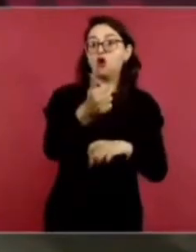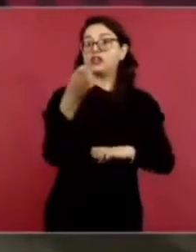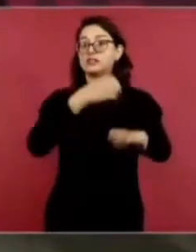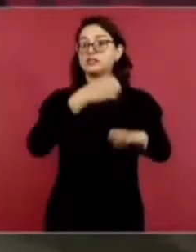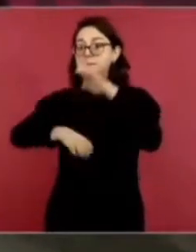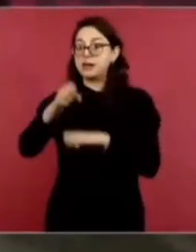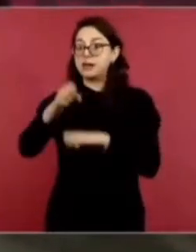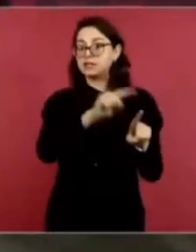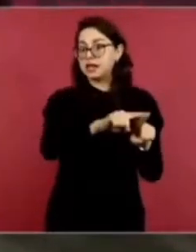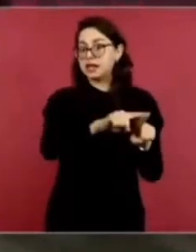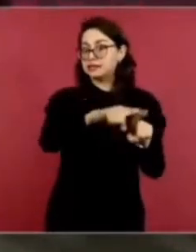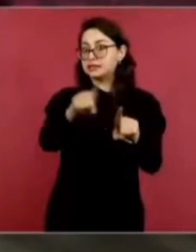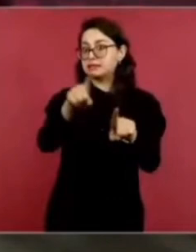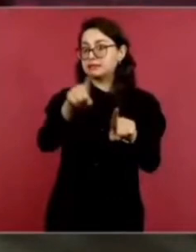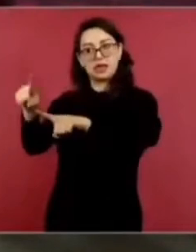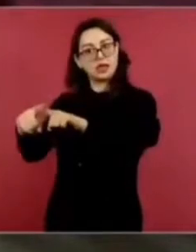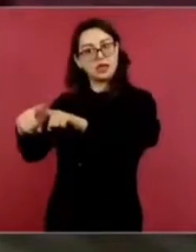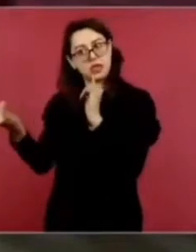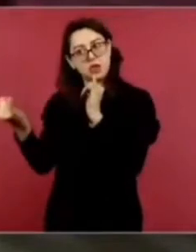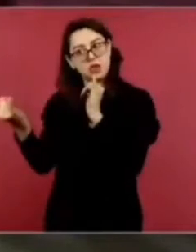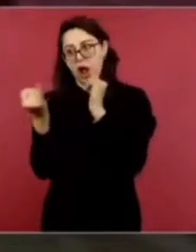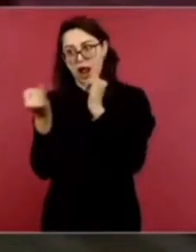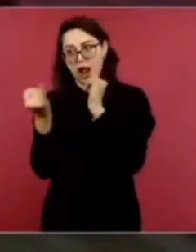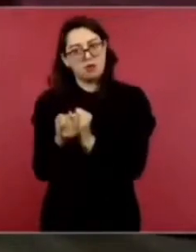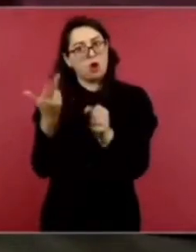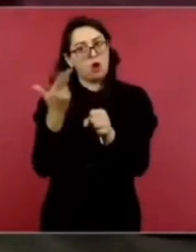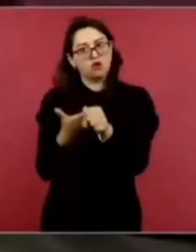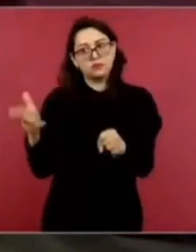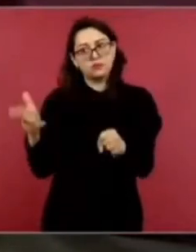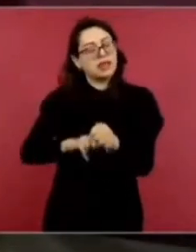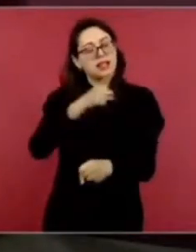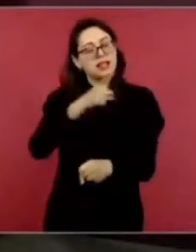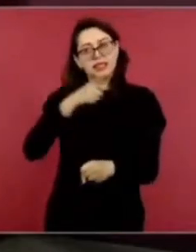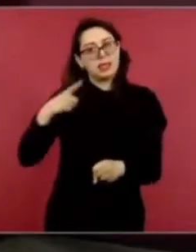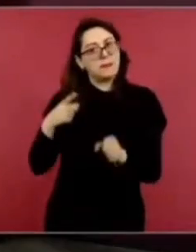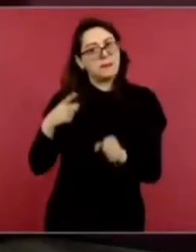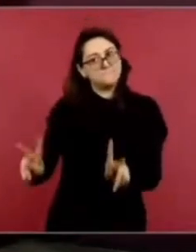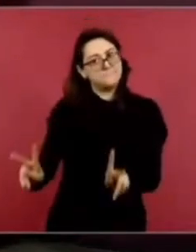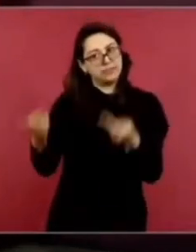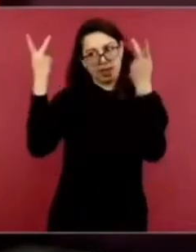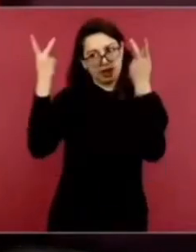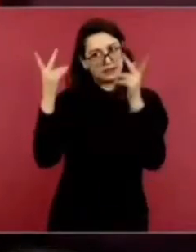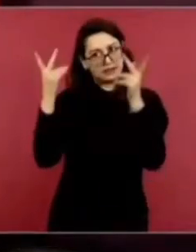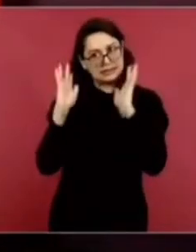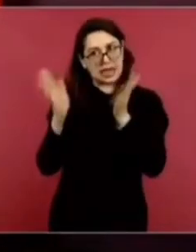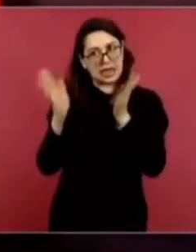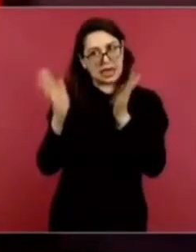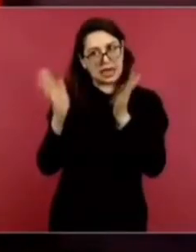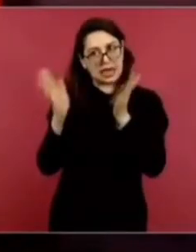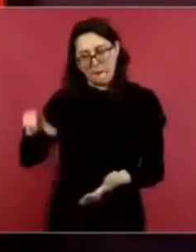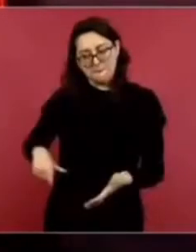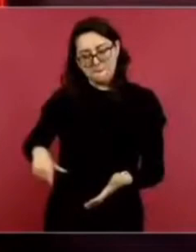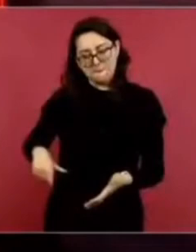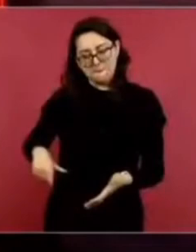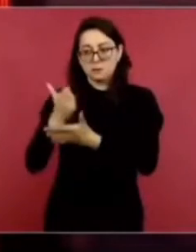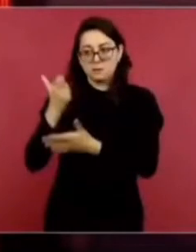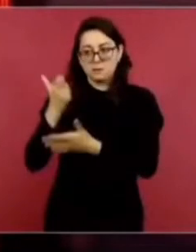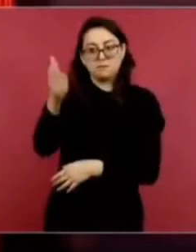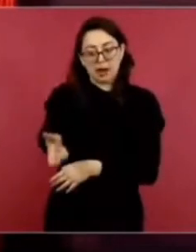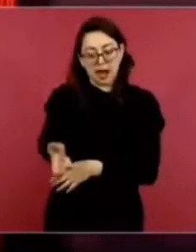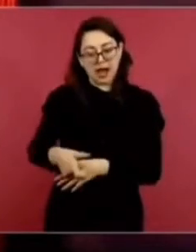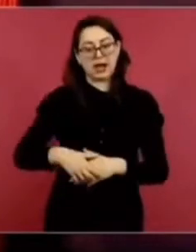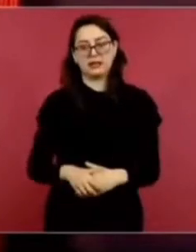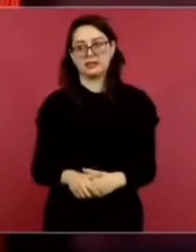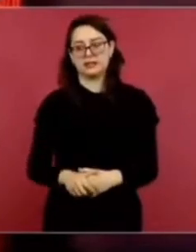este… Venderlos. Venderlos. Y puede decir, bueno, sí,